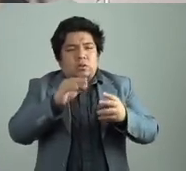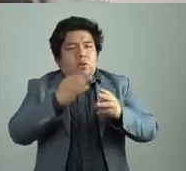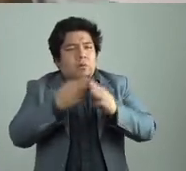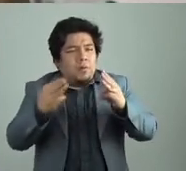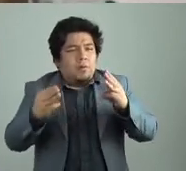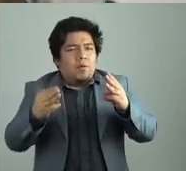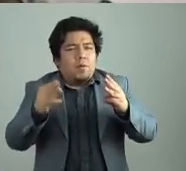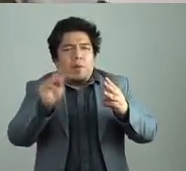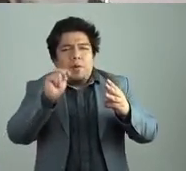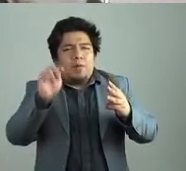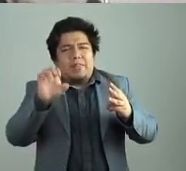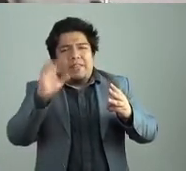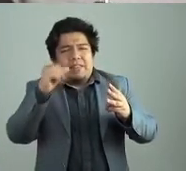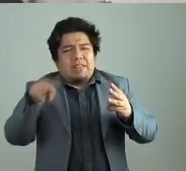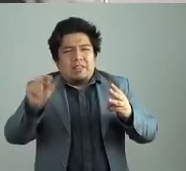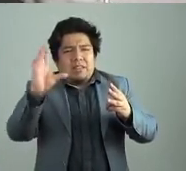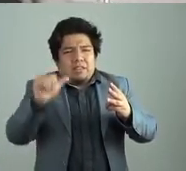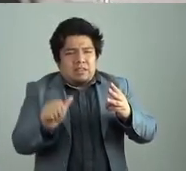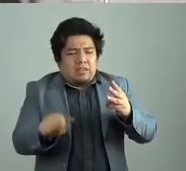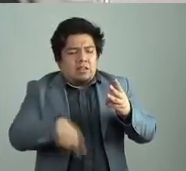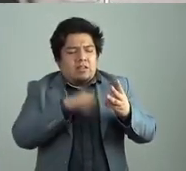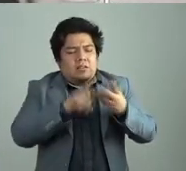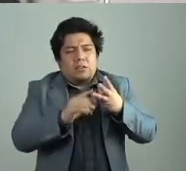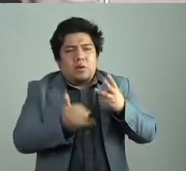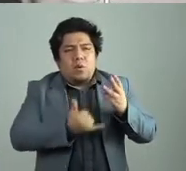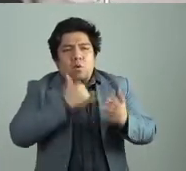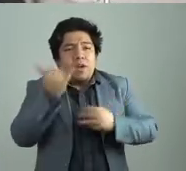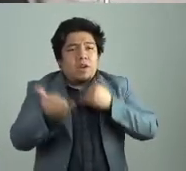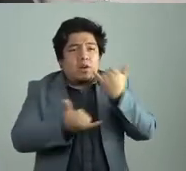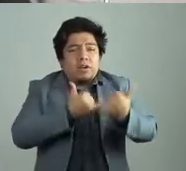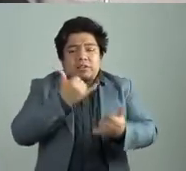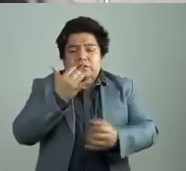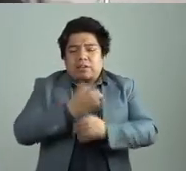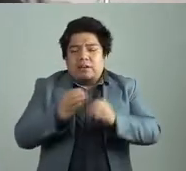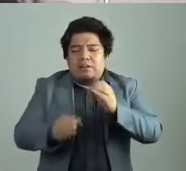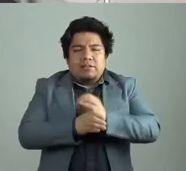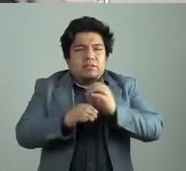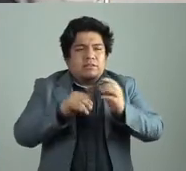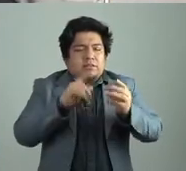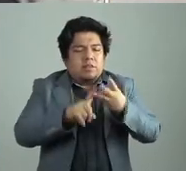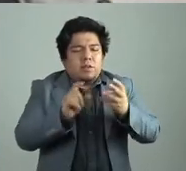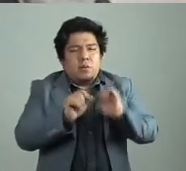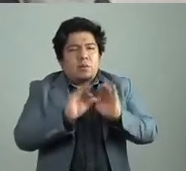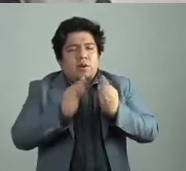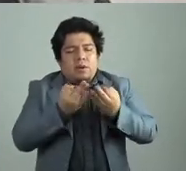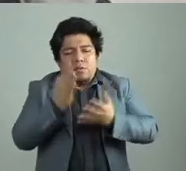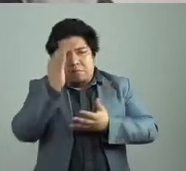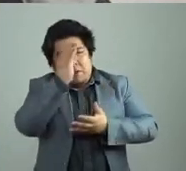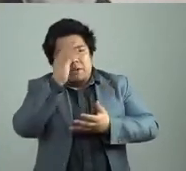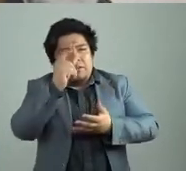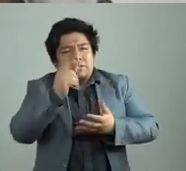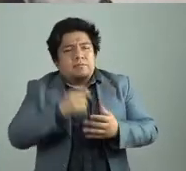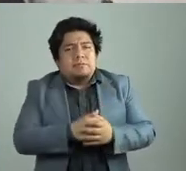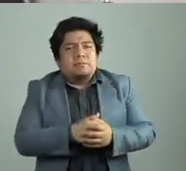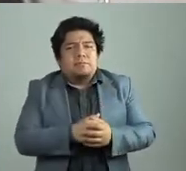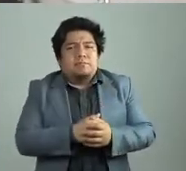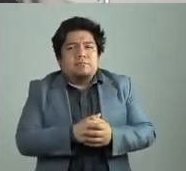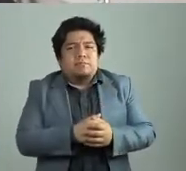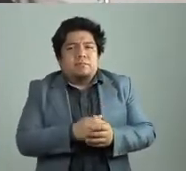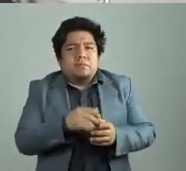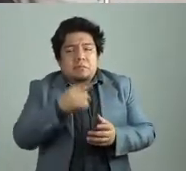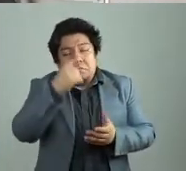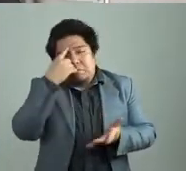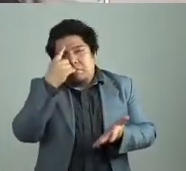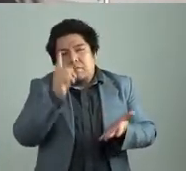este, error técnico, ¿no? Este, científico, ¿no? Este, hay algo